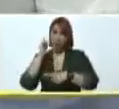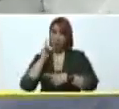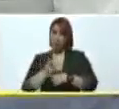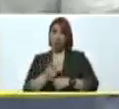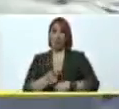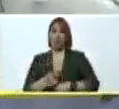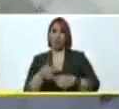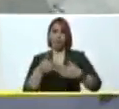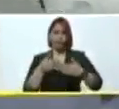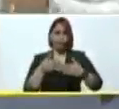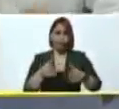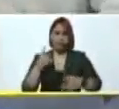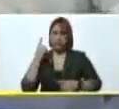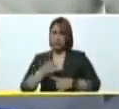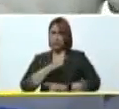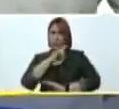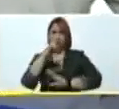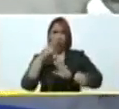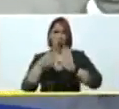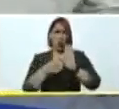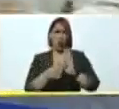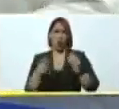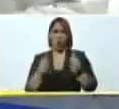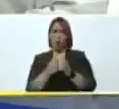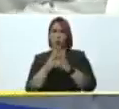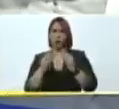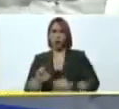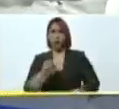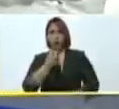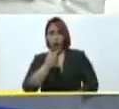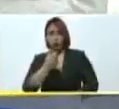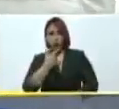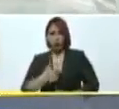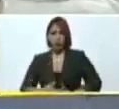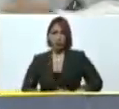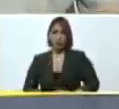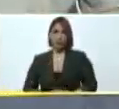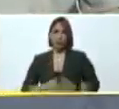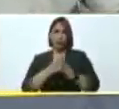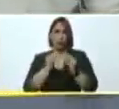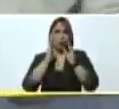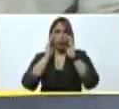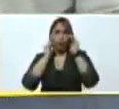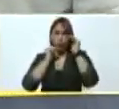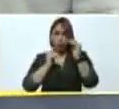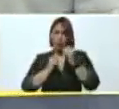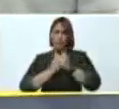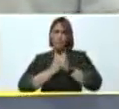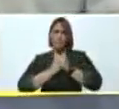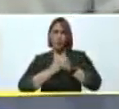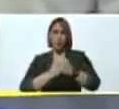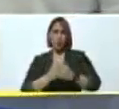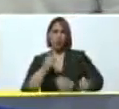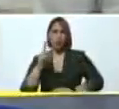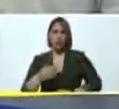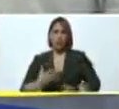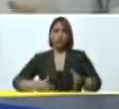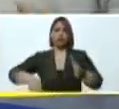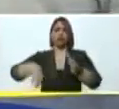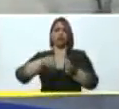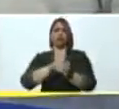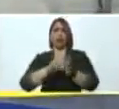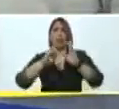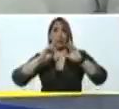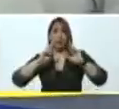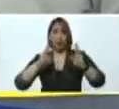garantizársela plenamente, con todo el tratamiento, con toda la atención amorosa y volver a retomar el